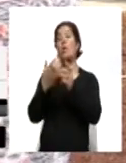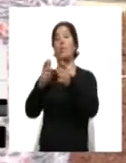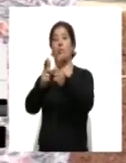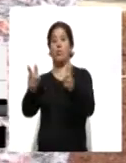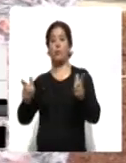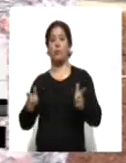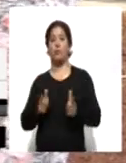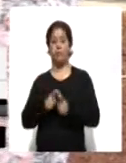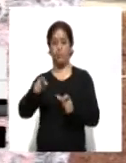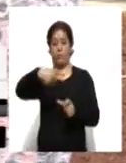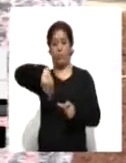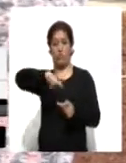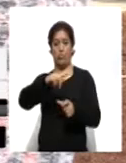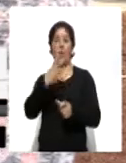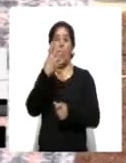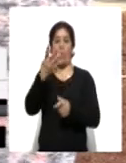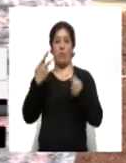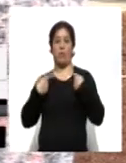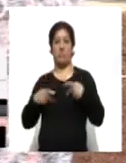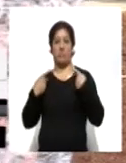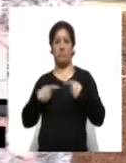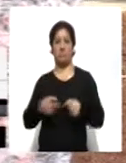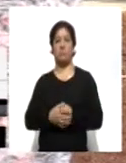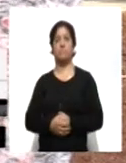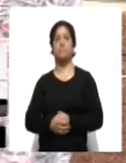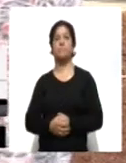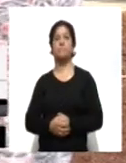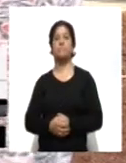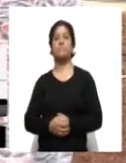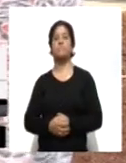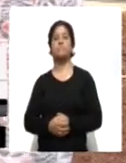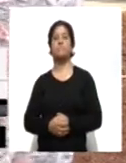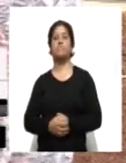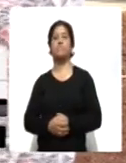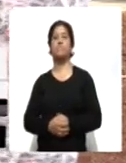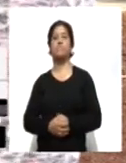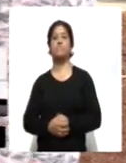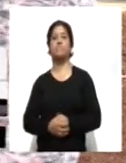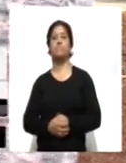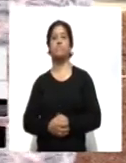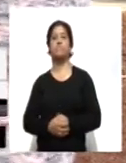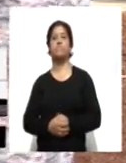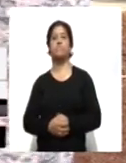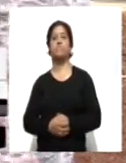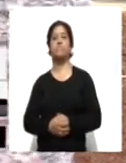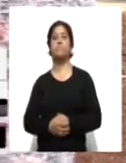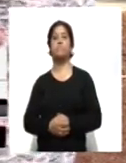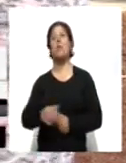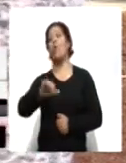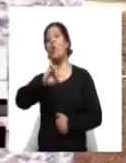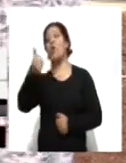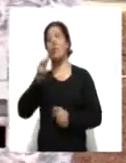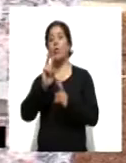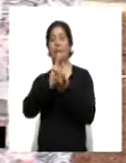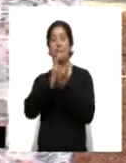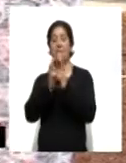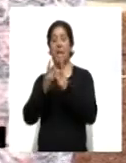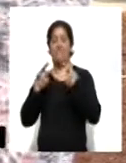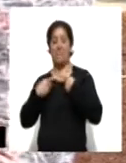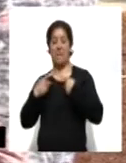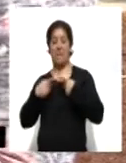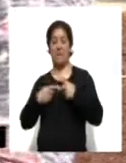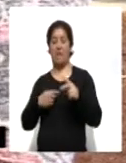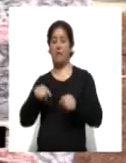somos cuatro personas y entre todos los vecinos de acá de la misma comunidad,